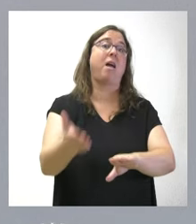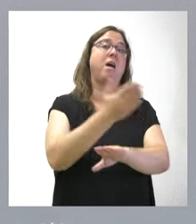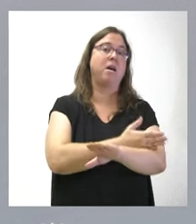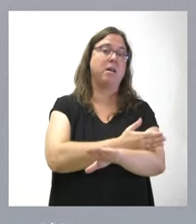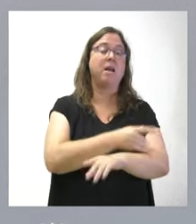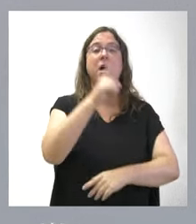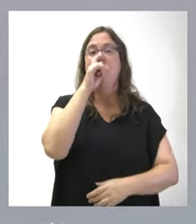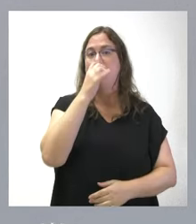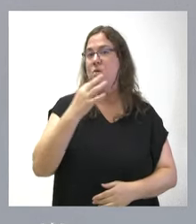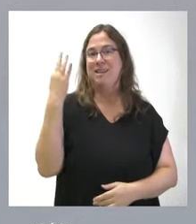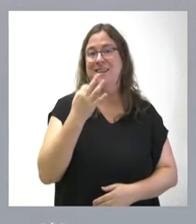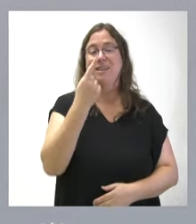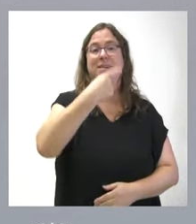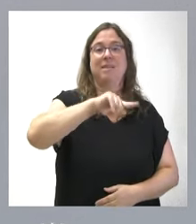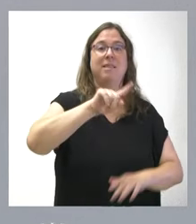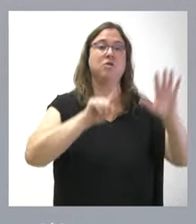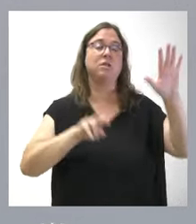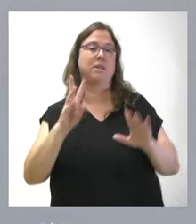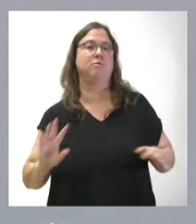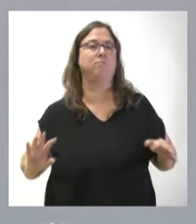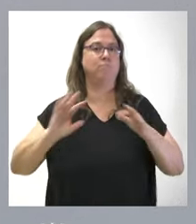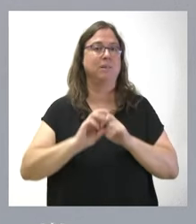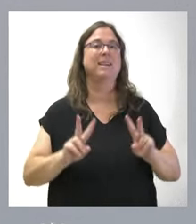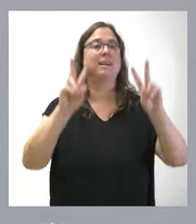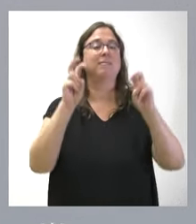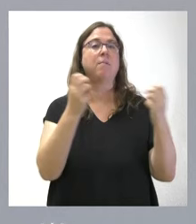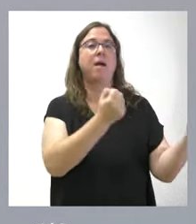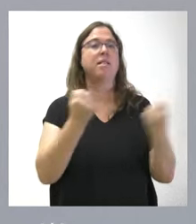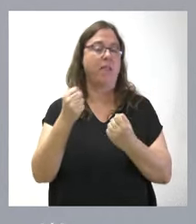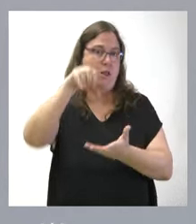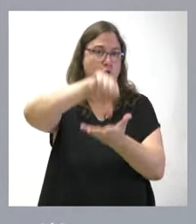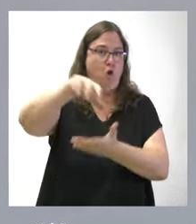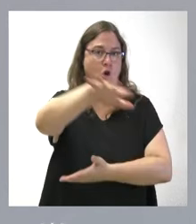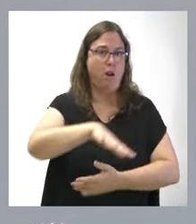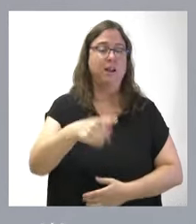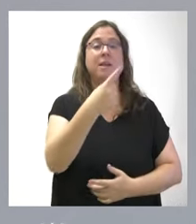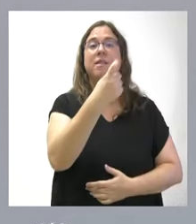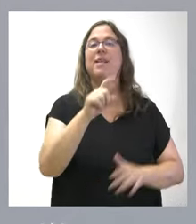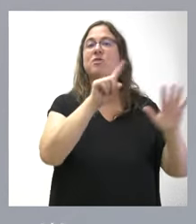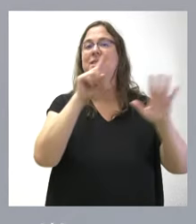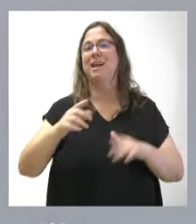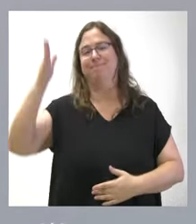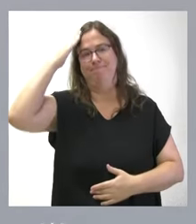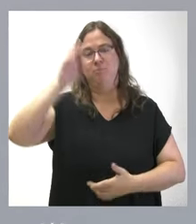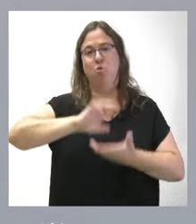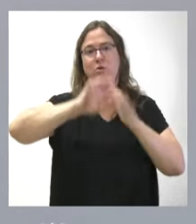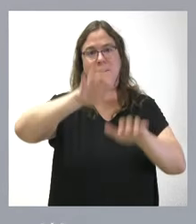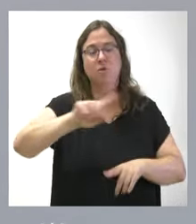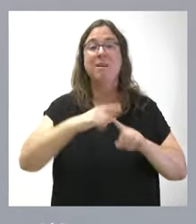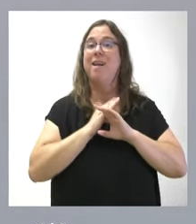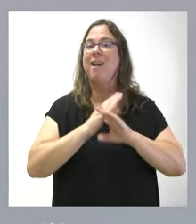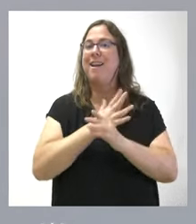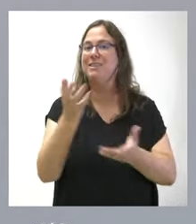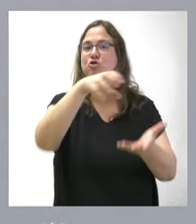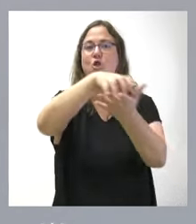recordarán ustedes que 178 corresponden a las entidades locales, 176 son titularidad de la Junta de Castilla y León y el resto son